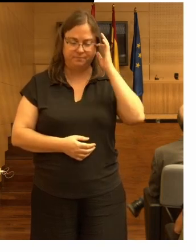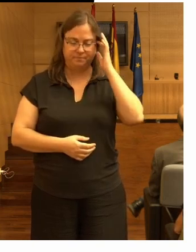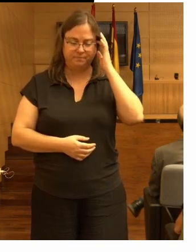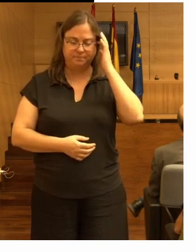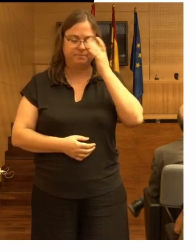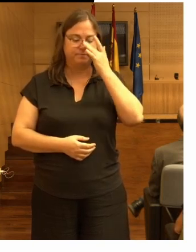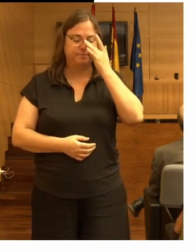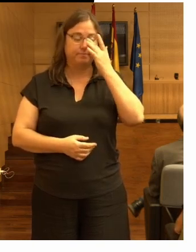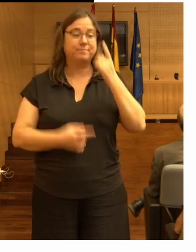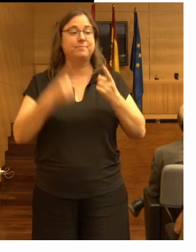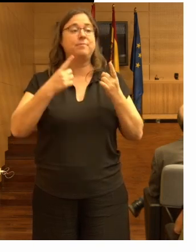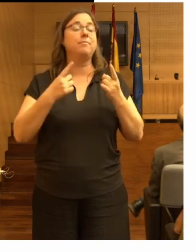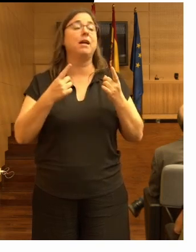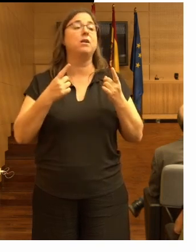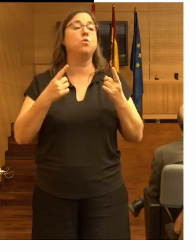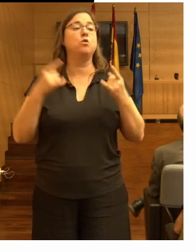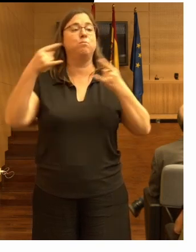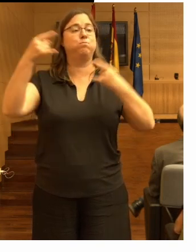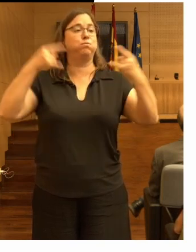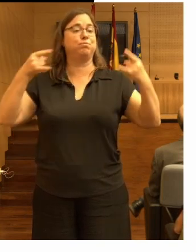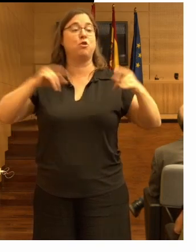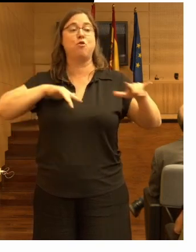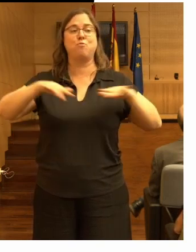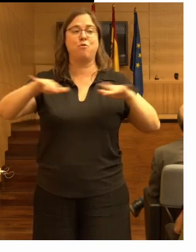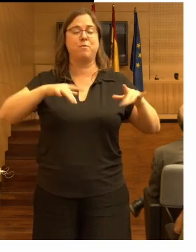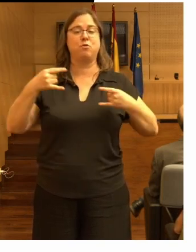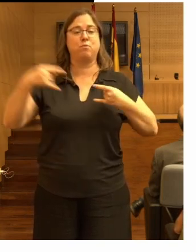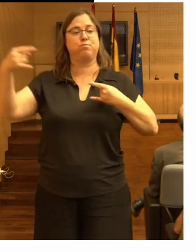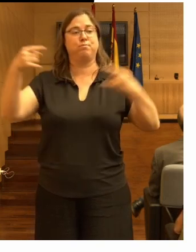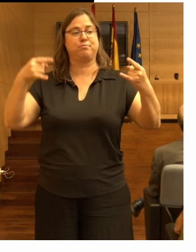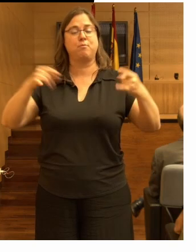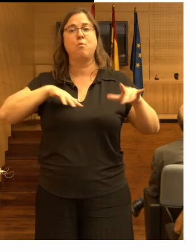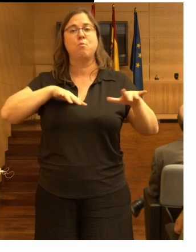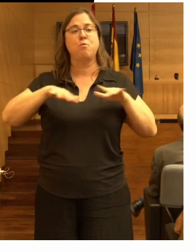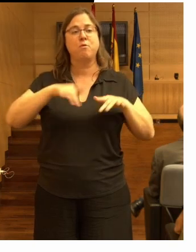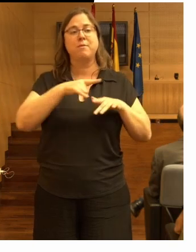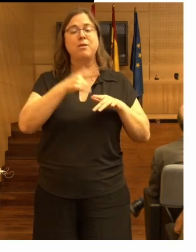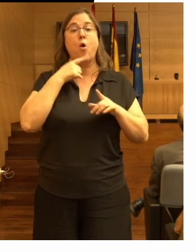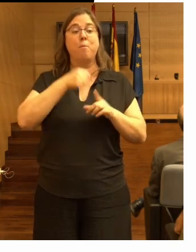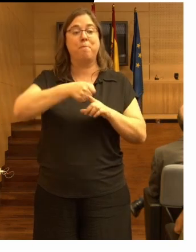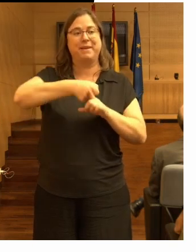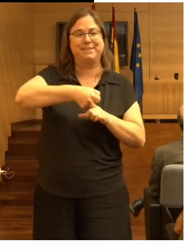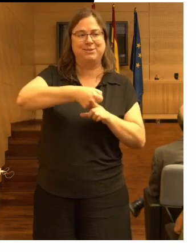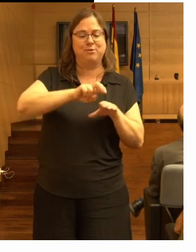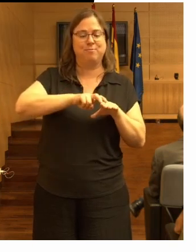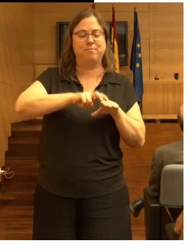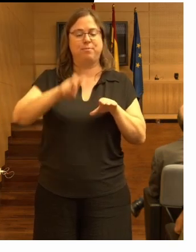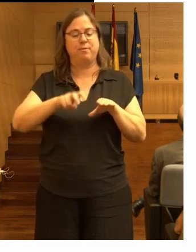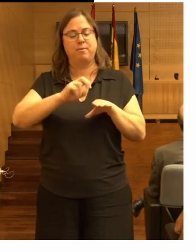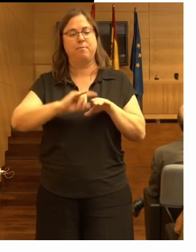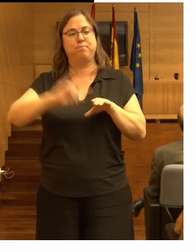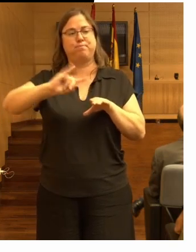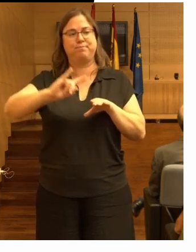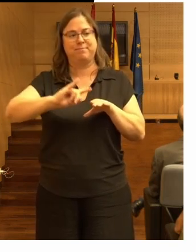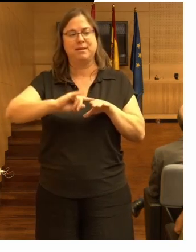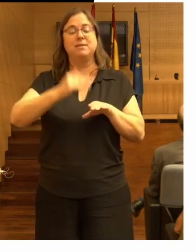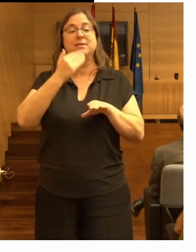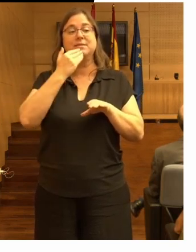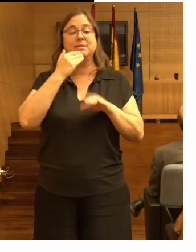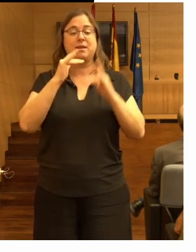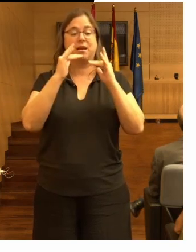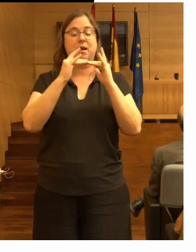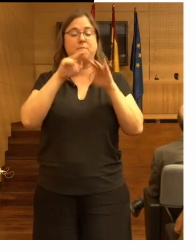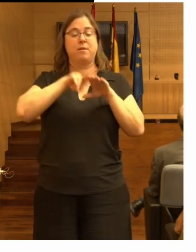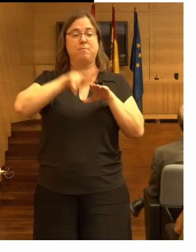hay sensores de movimiento esto es un sensor de presión que suena si alguien se